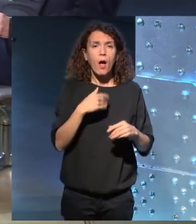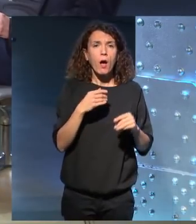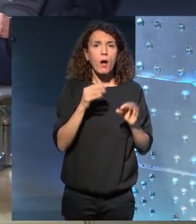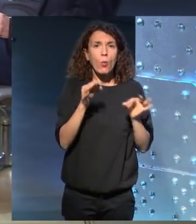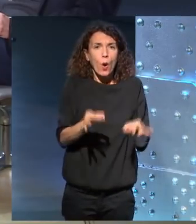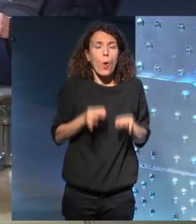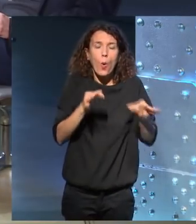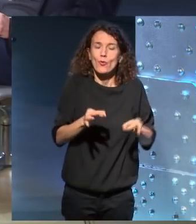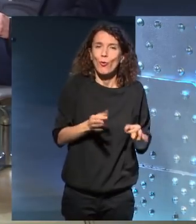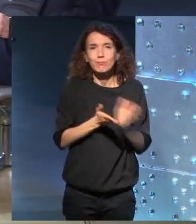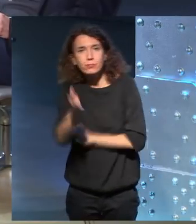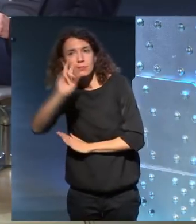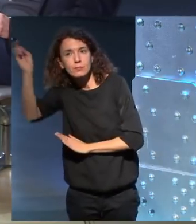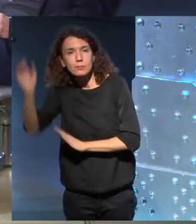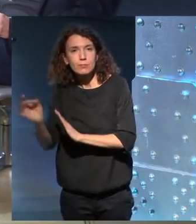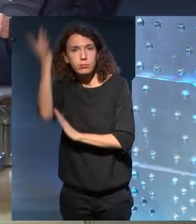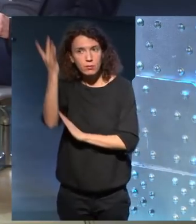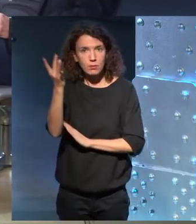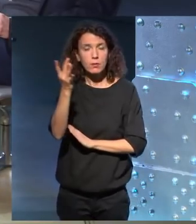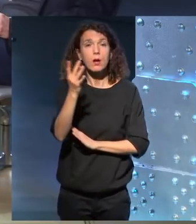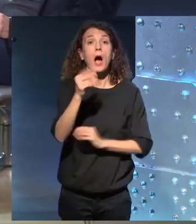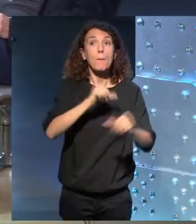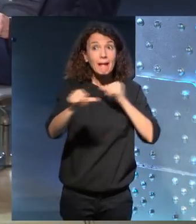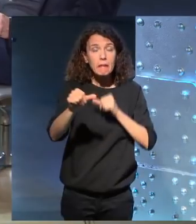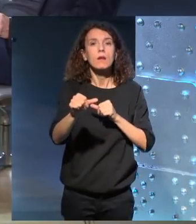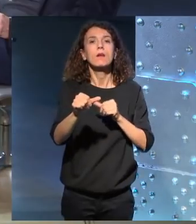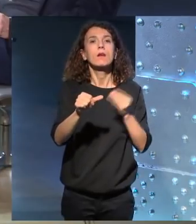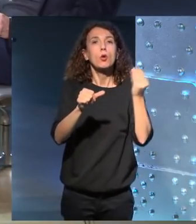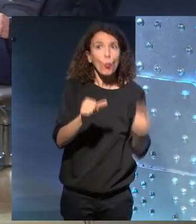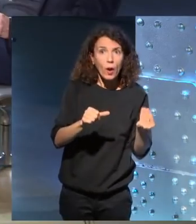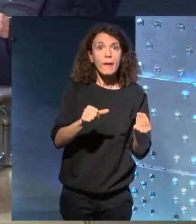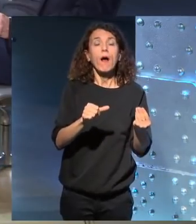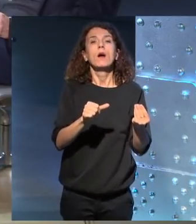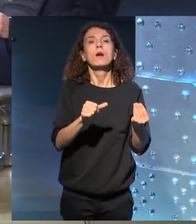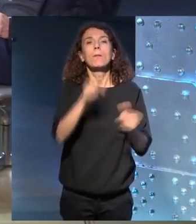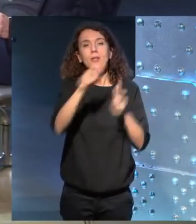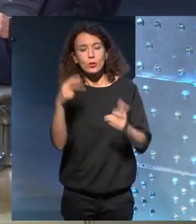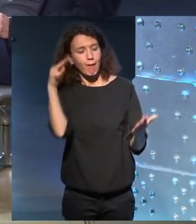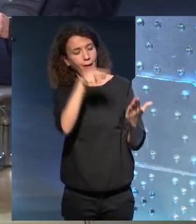que después, lo bueno se juzgue a partir de lo que hizo él.